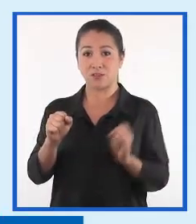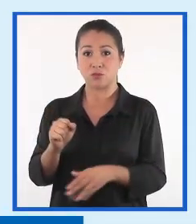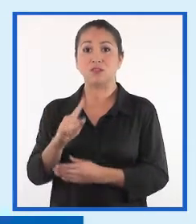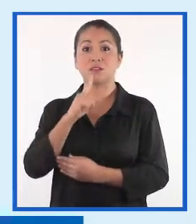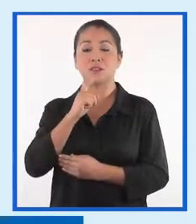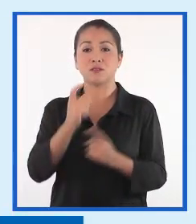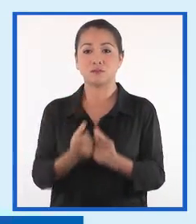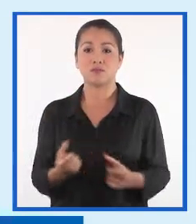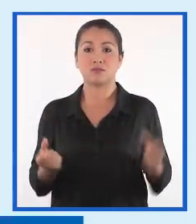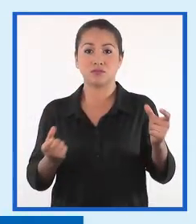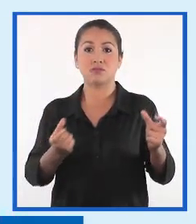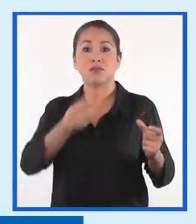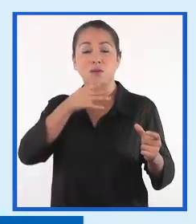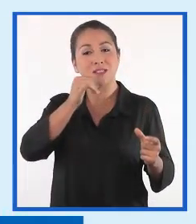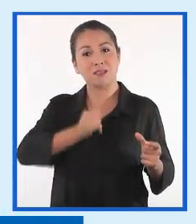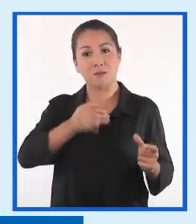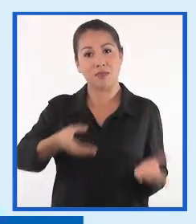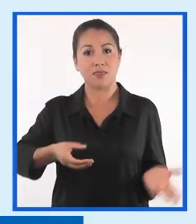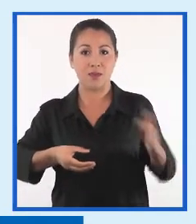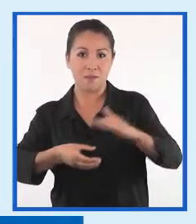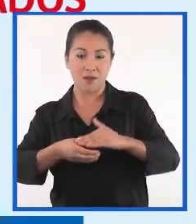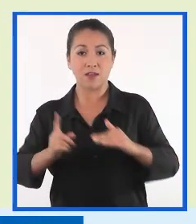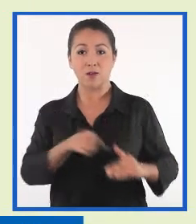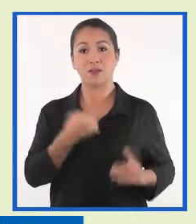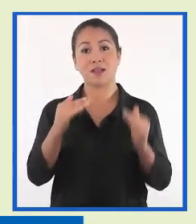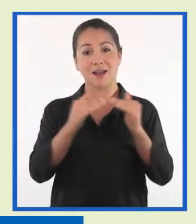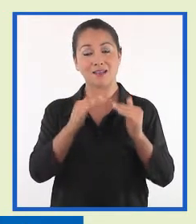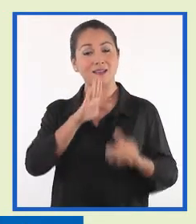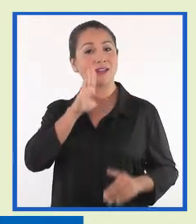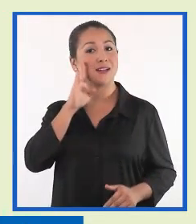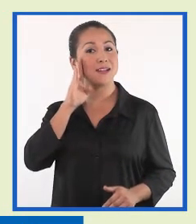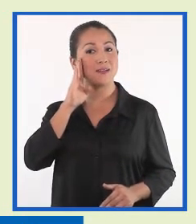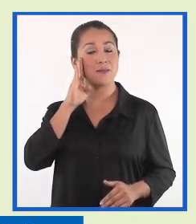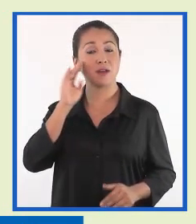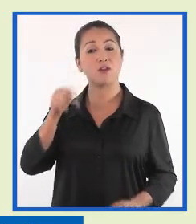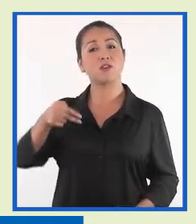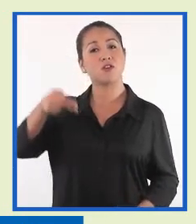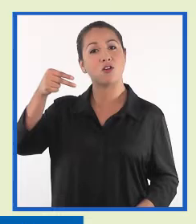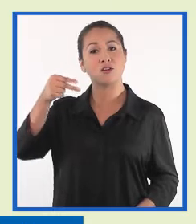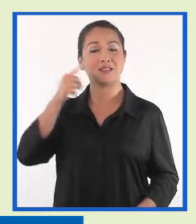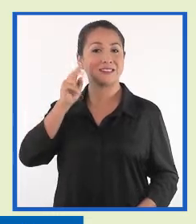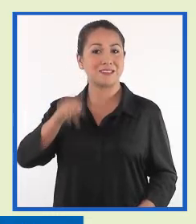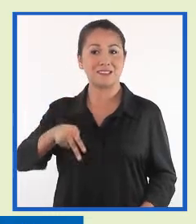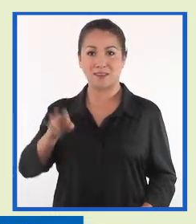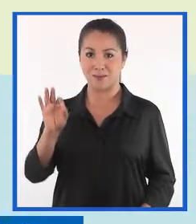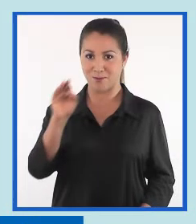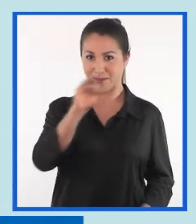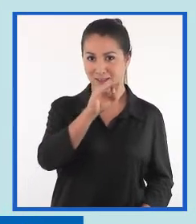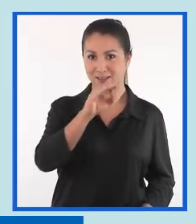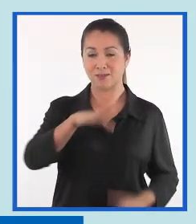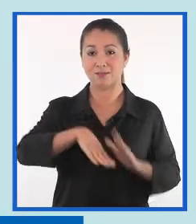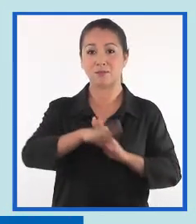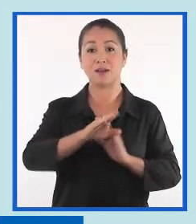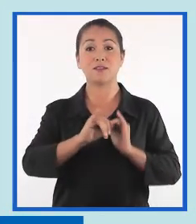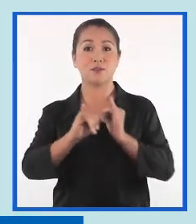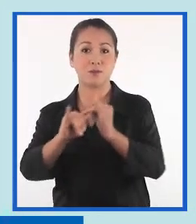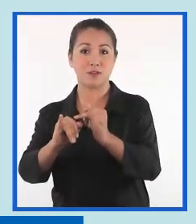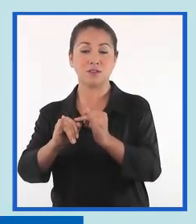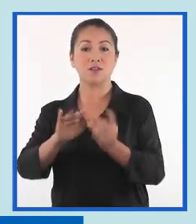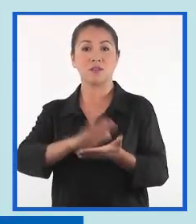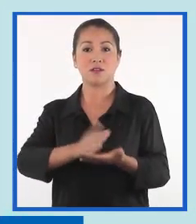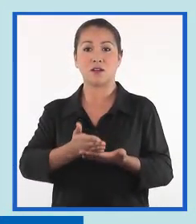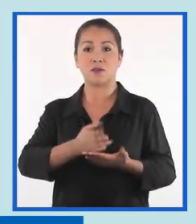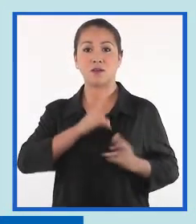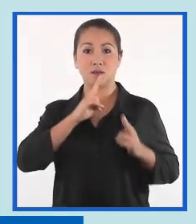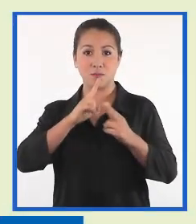Mantenga recipientes con agua siempre tapados. Nuestras casas limpias y nuestro norte sin mosquito. Más información